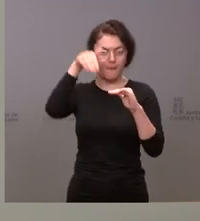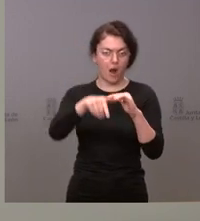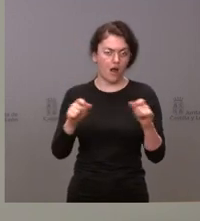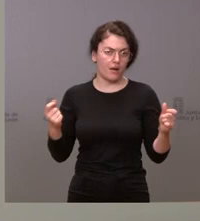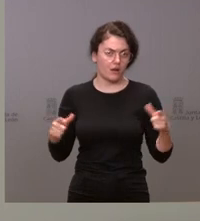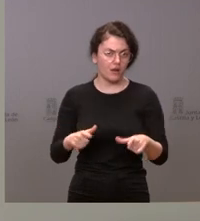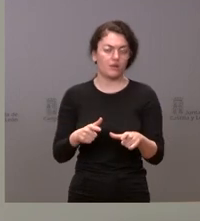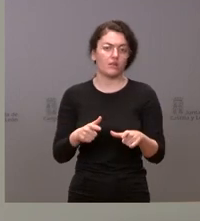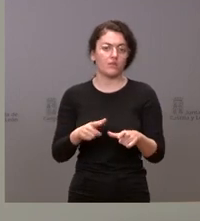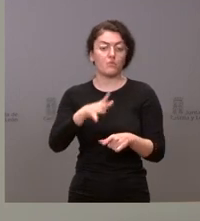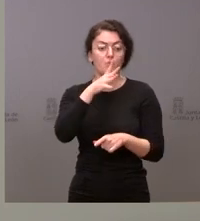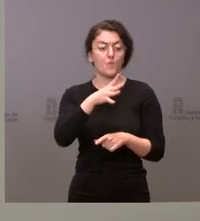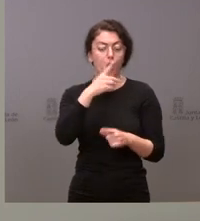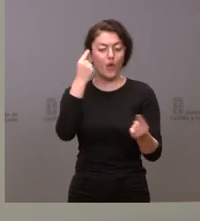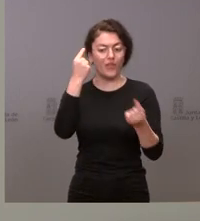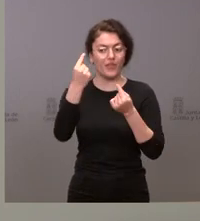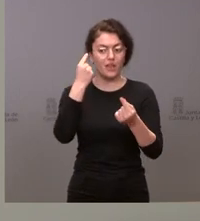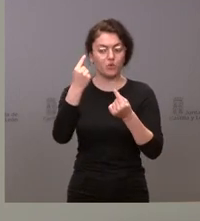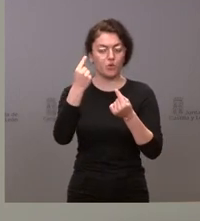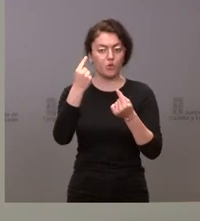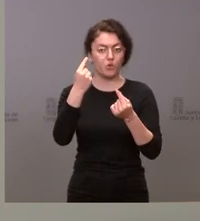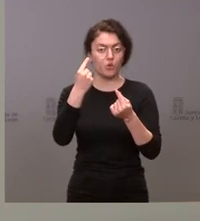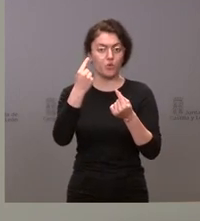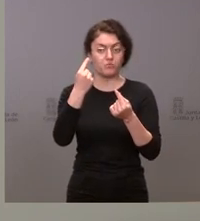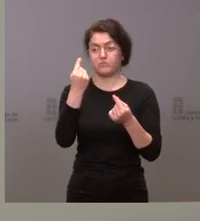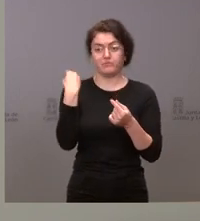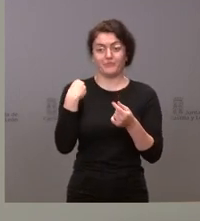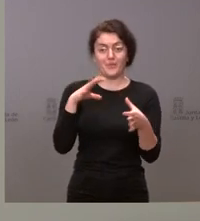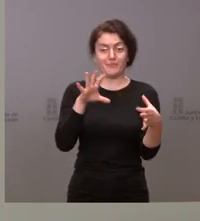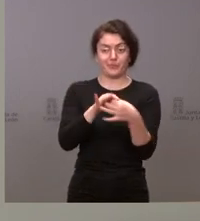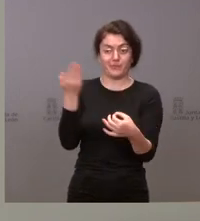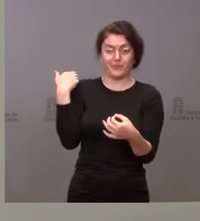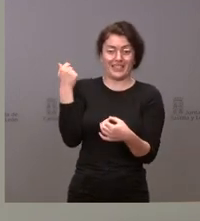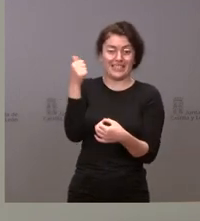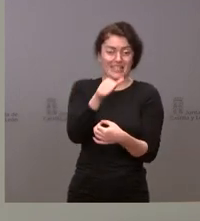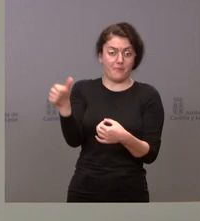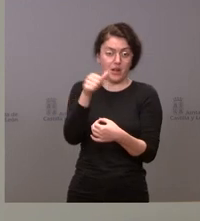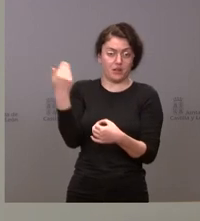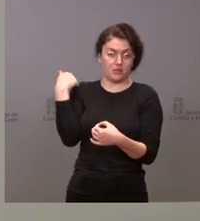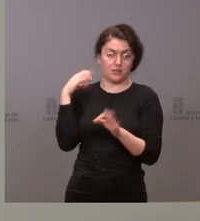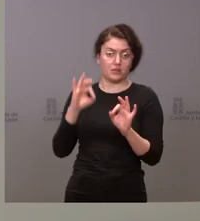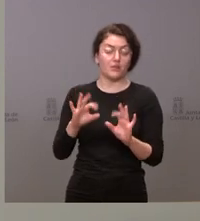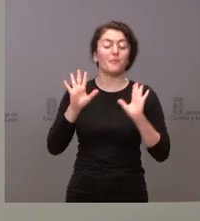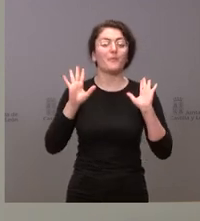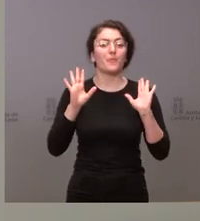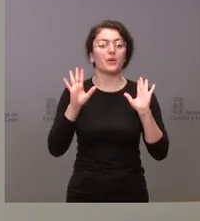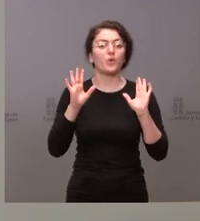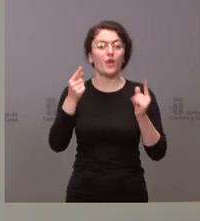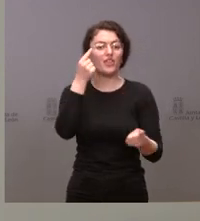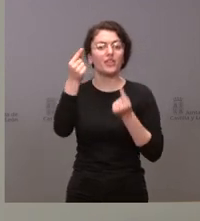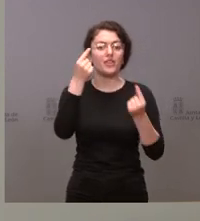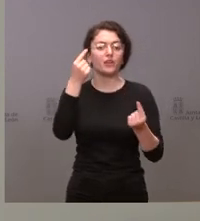de que son datos que tienen que ver con lo que ocurría hace algunas semanas, pero los datos de evolución epidemiológica,